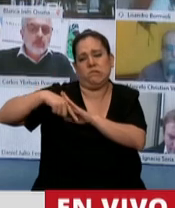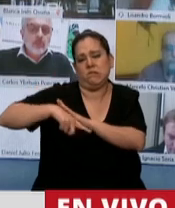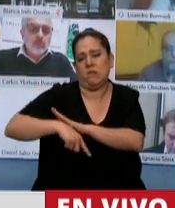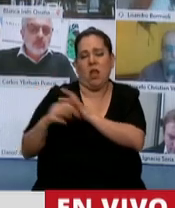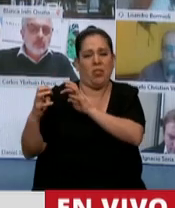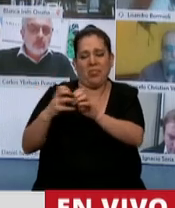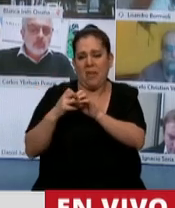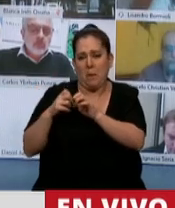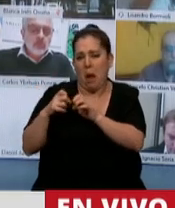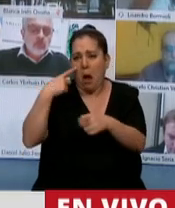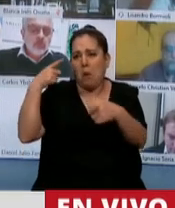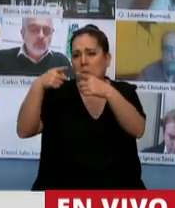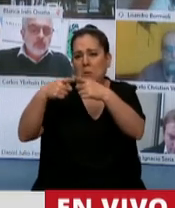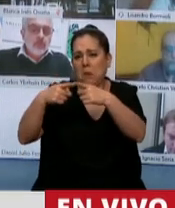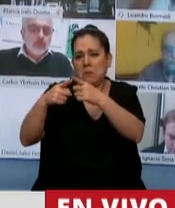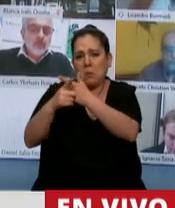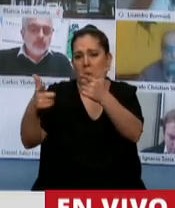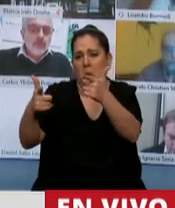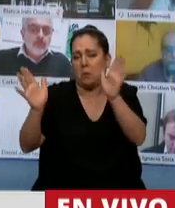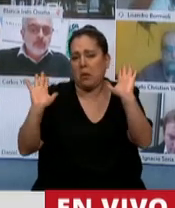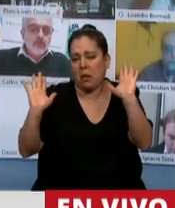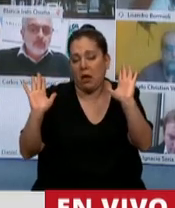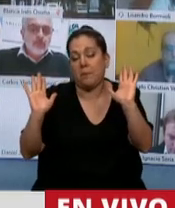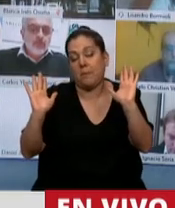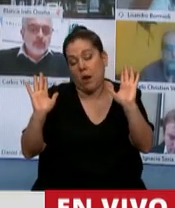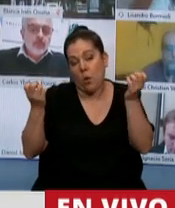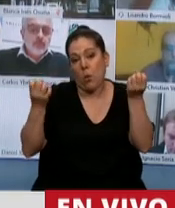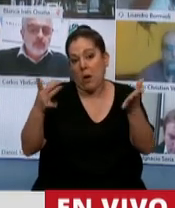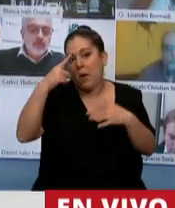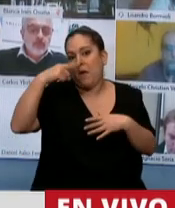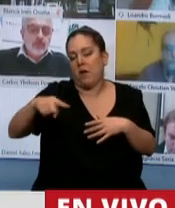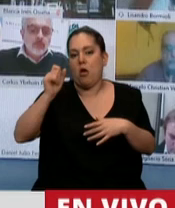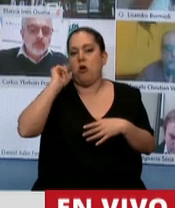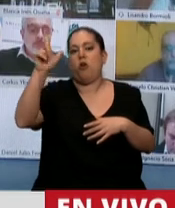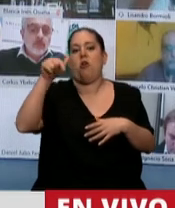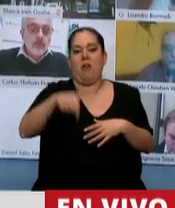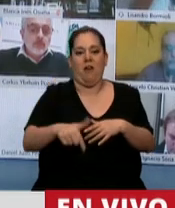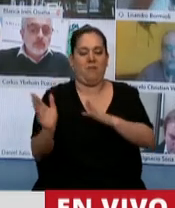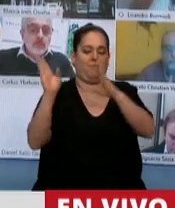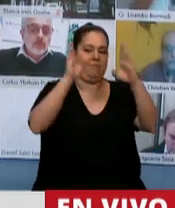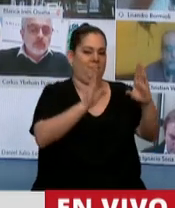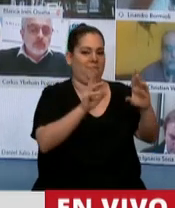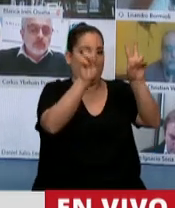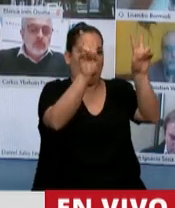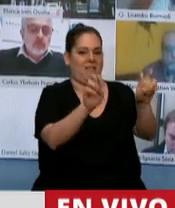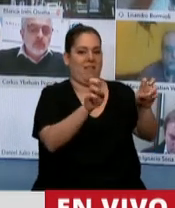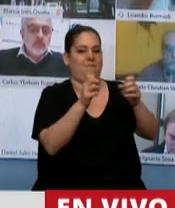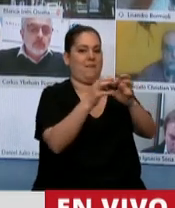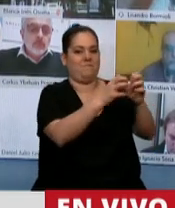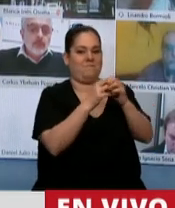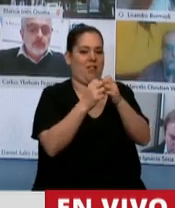que no condujo absolutamente a nada, pero bueno, finalmente estamos acá para tratar